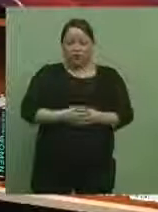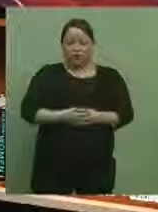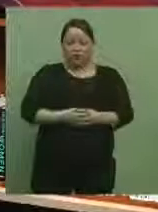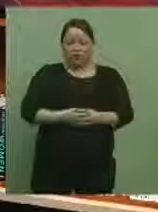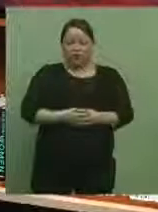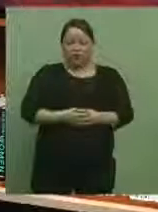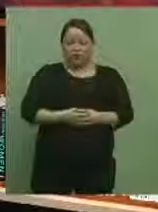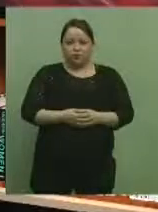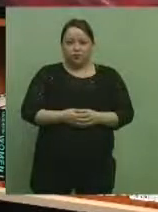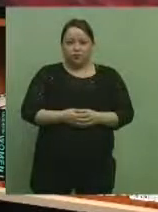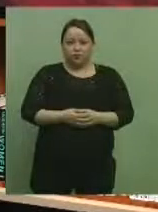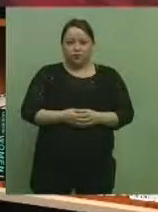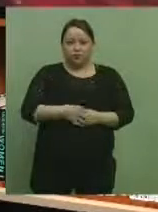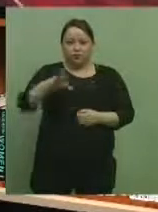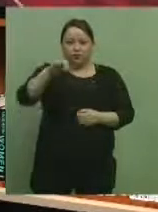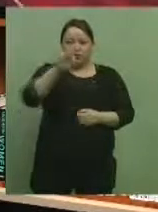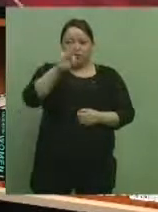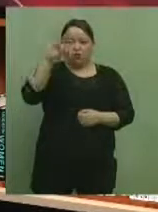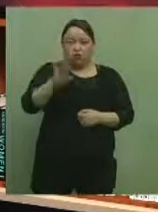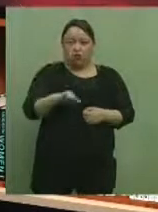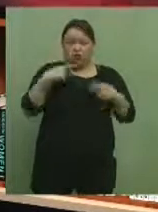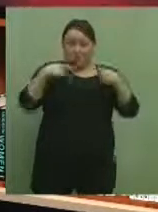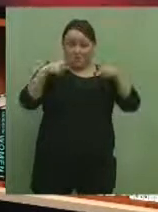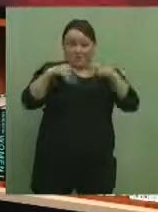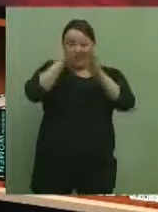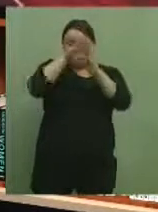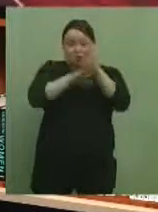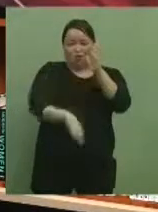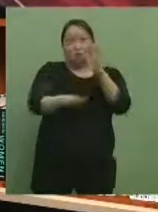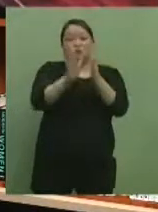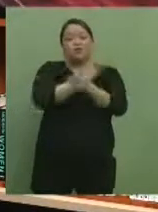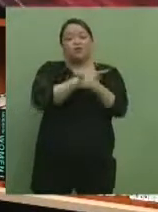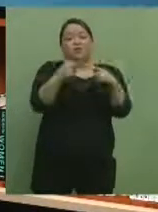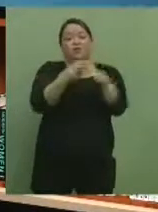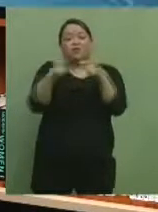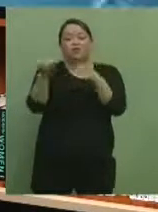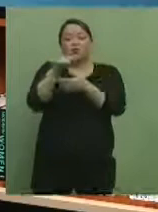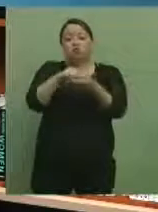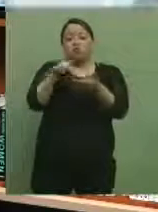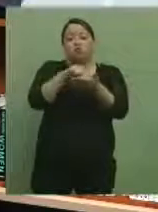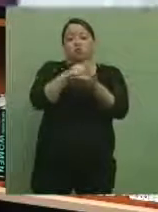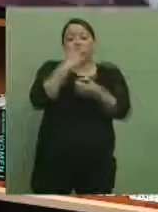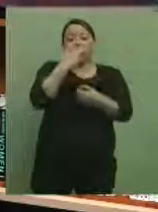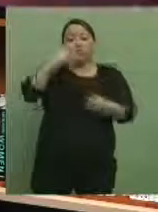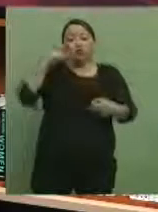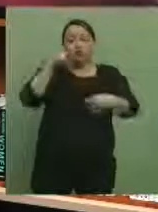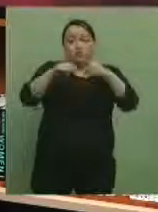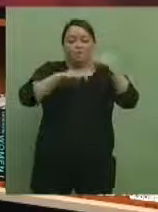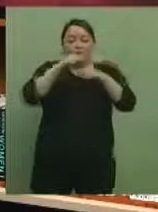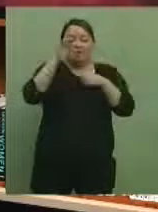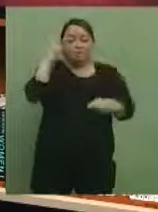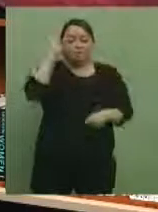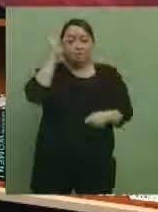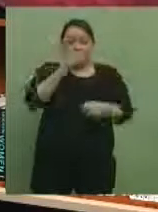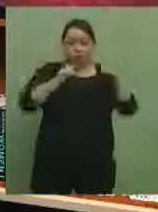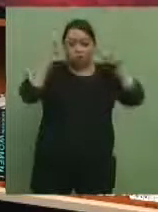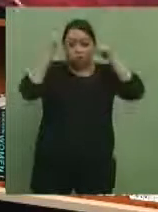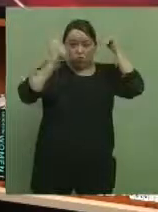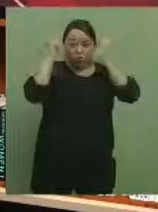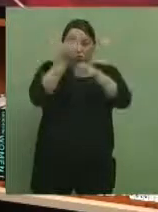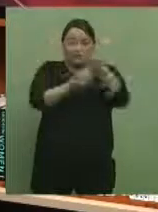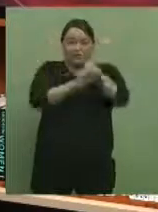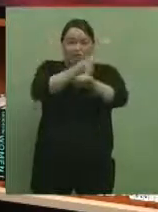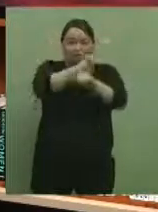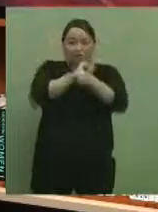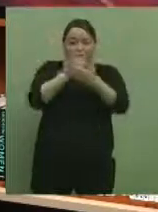Tener una disminución de hasta el 90% en las ventas y consumo en diversos establecimientos comerciales y de servicios turísticos durante el fin de